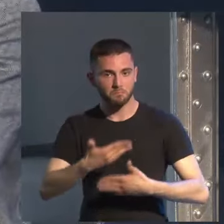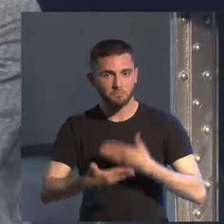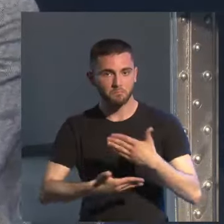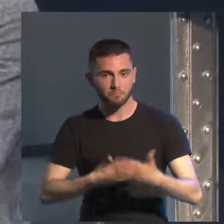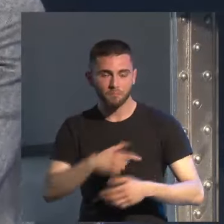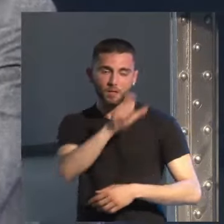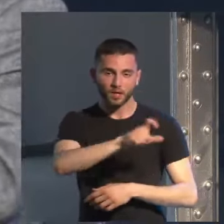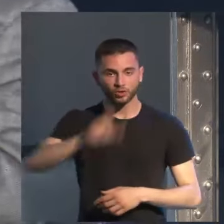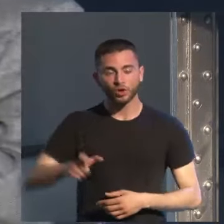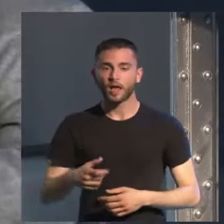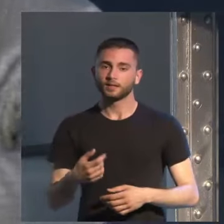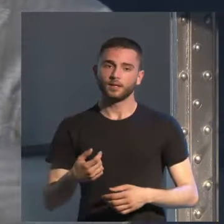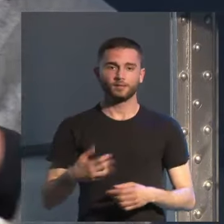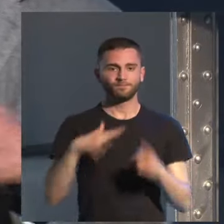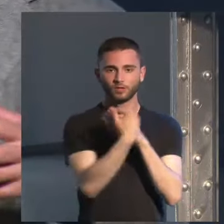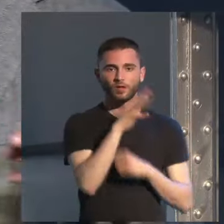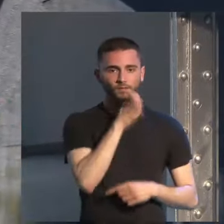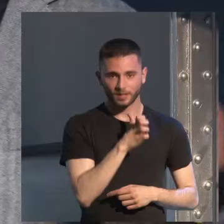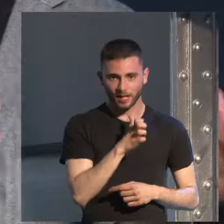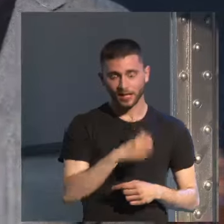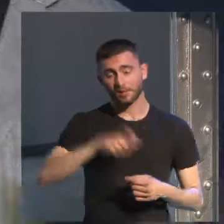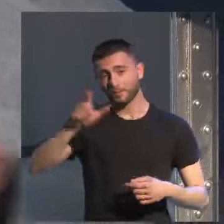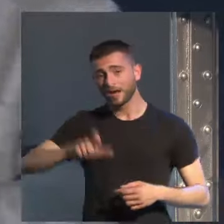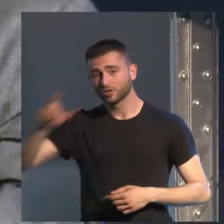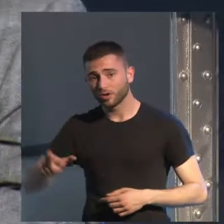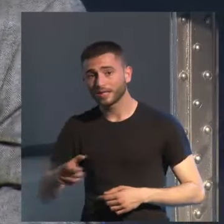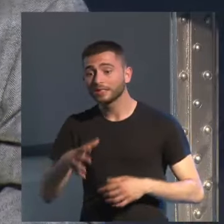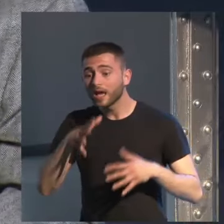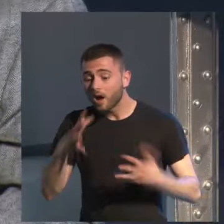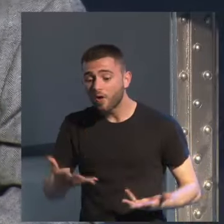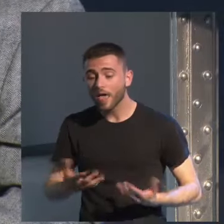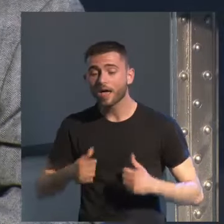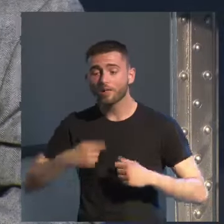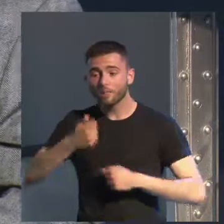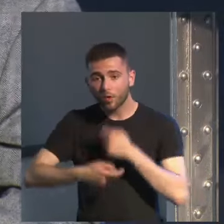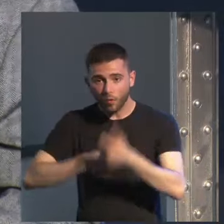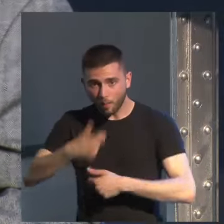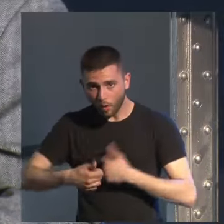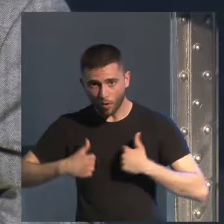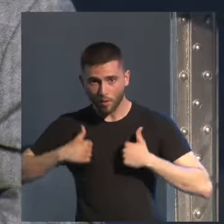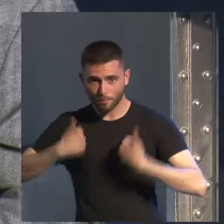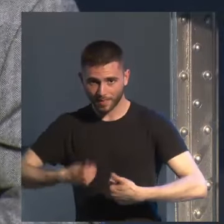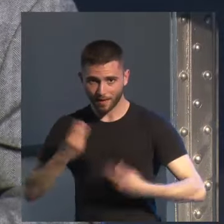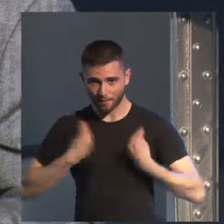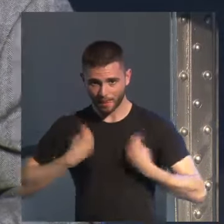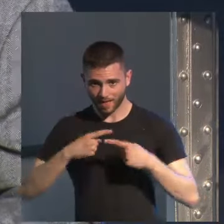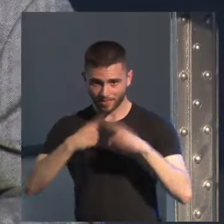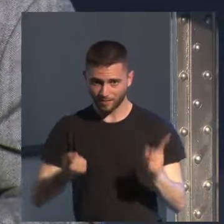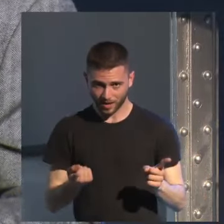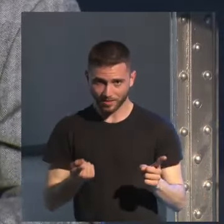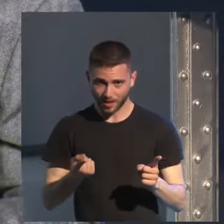la están pasando muy mal y personas que están empezando a tener una vida diferente hay